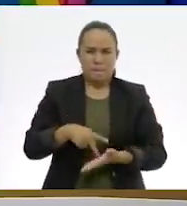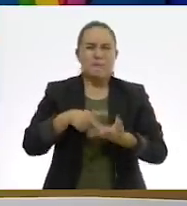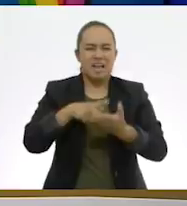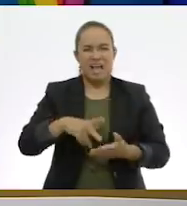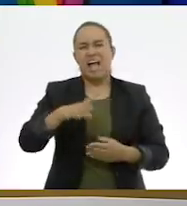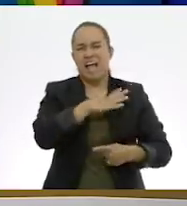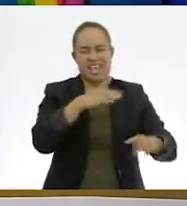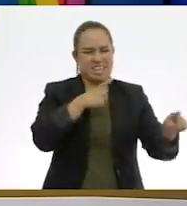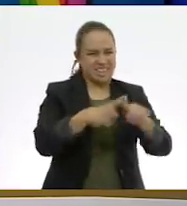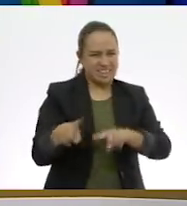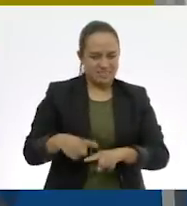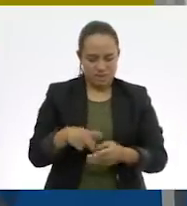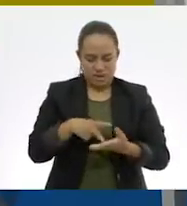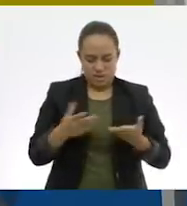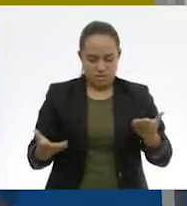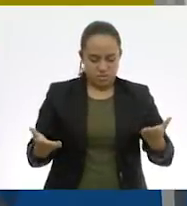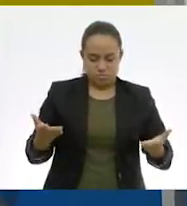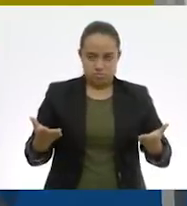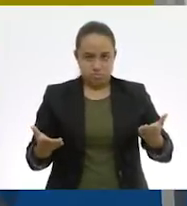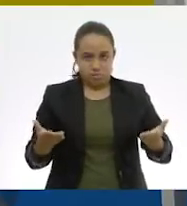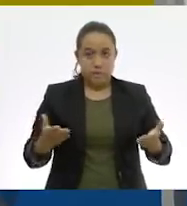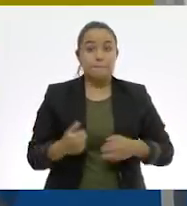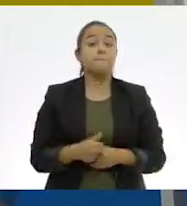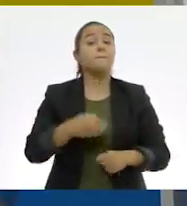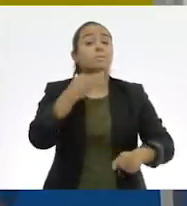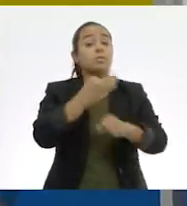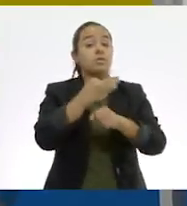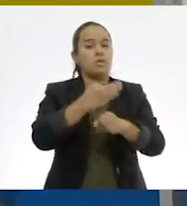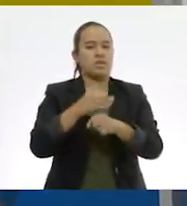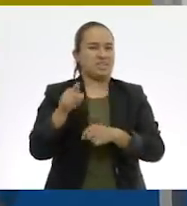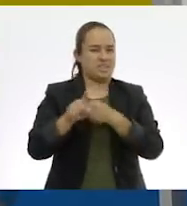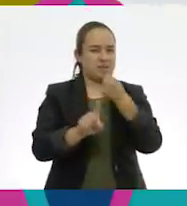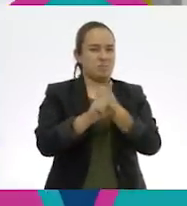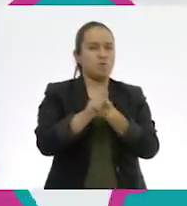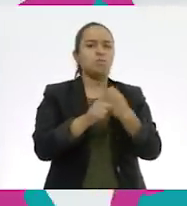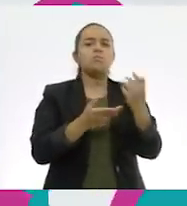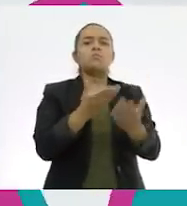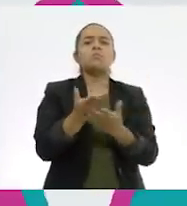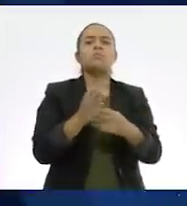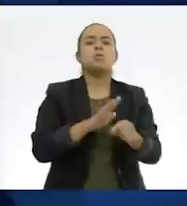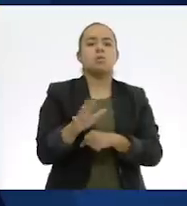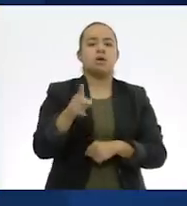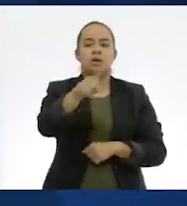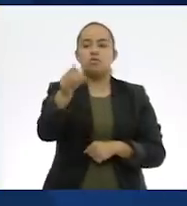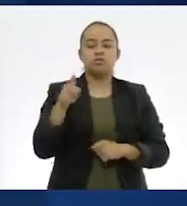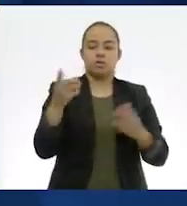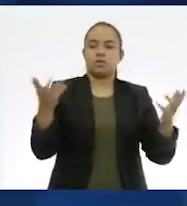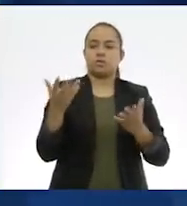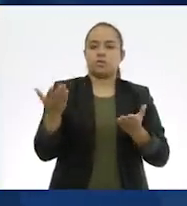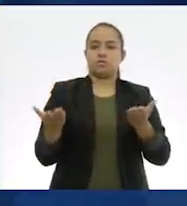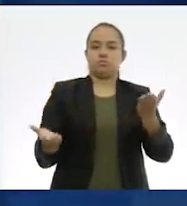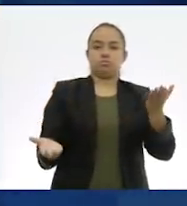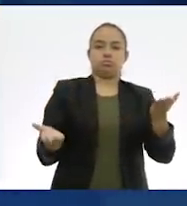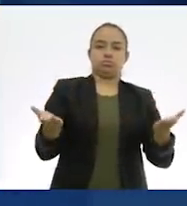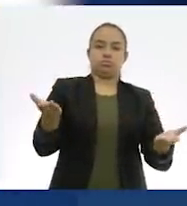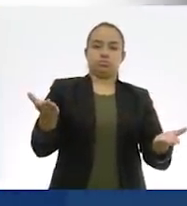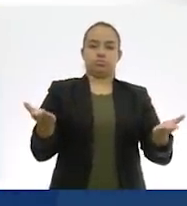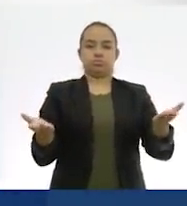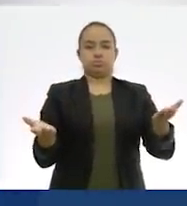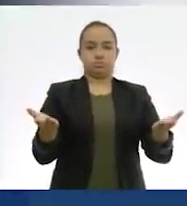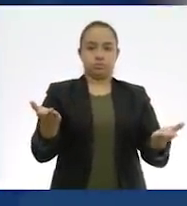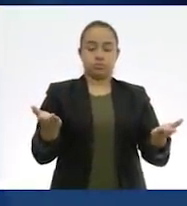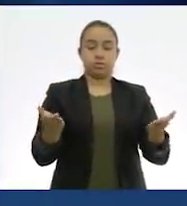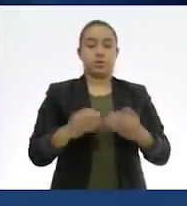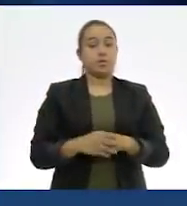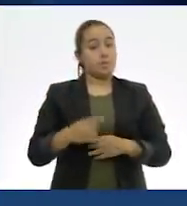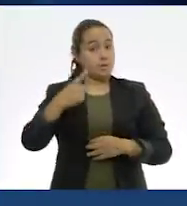existen. Así es. Entonces, ahorita lo que el problema nos está pidiendo es que equilibremos esta balanza. Sí.